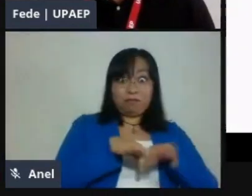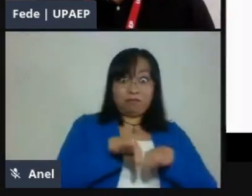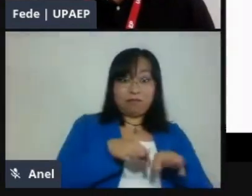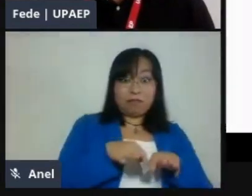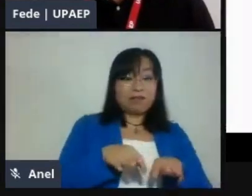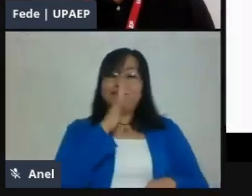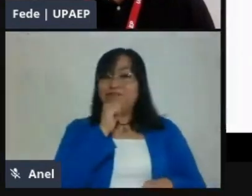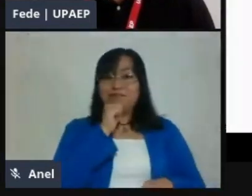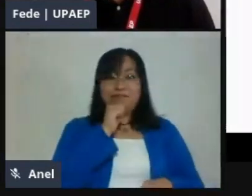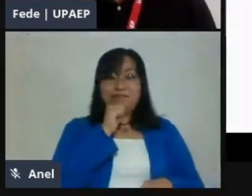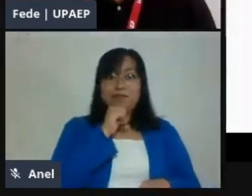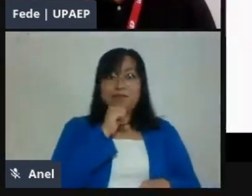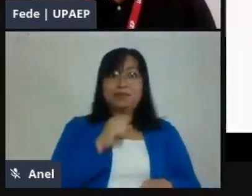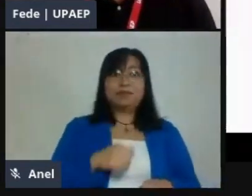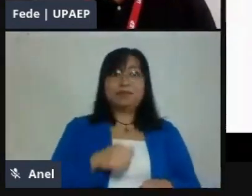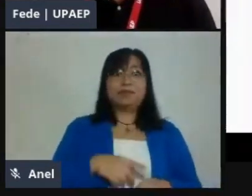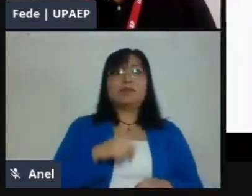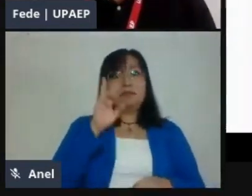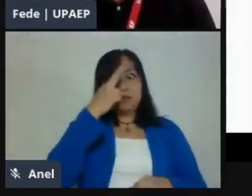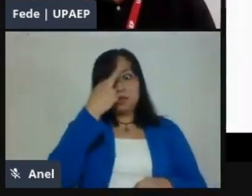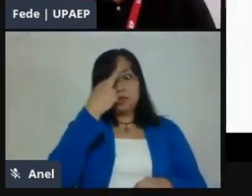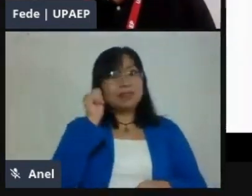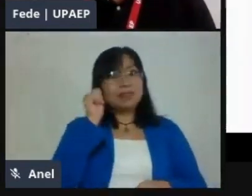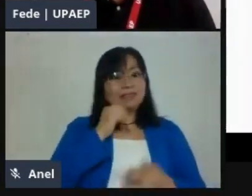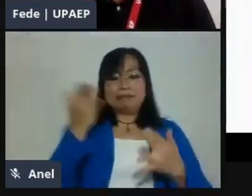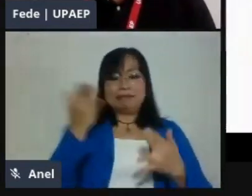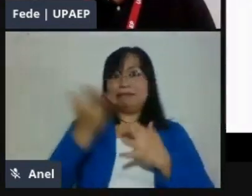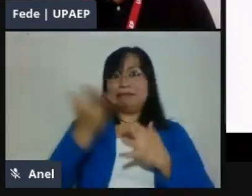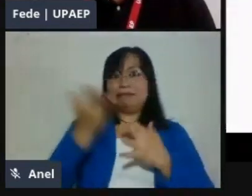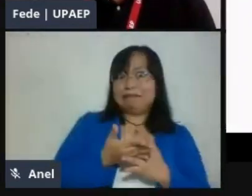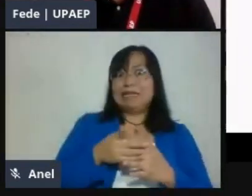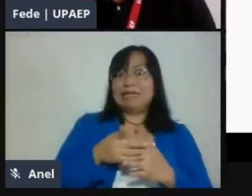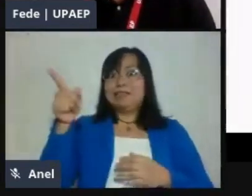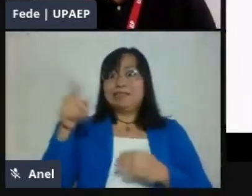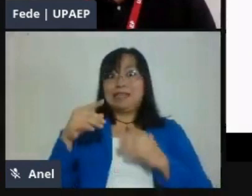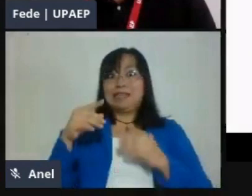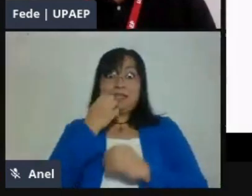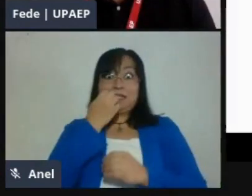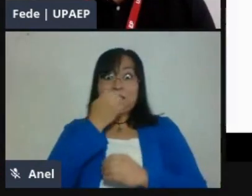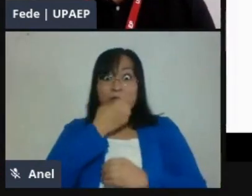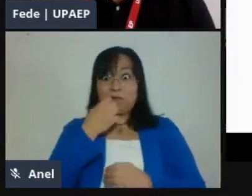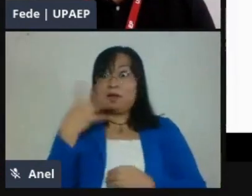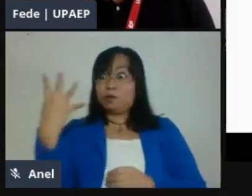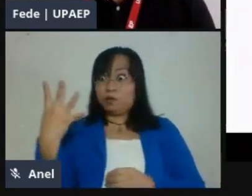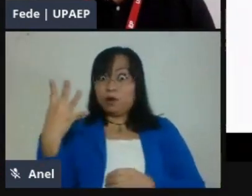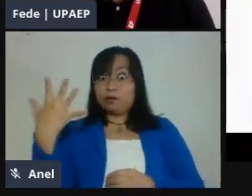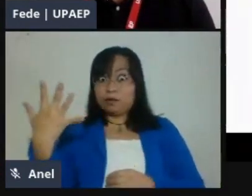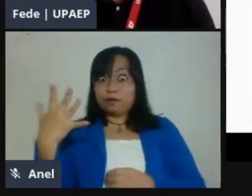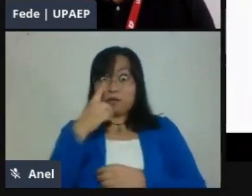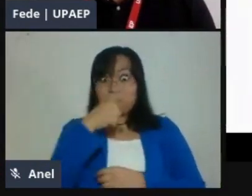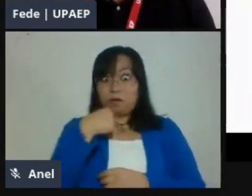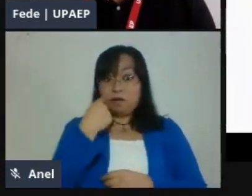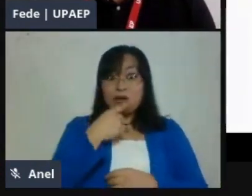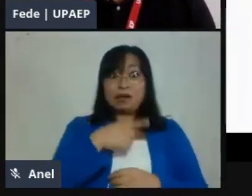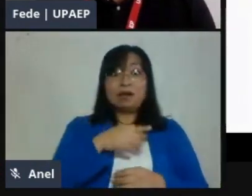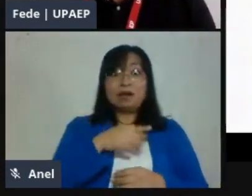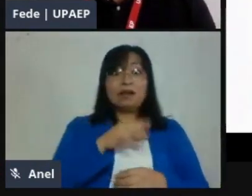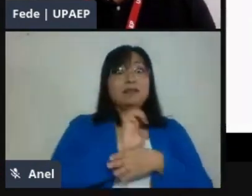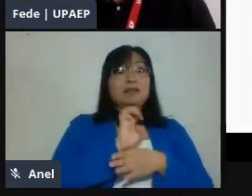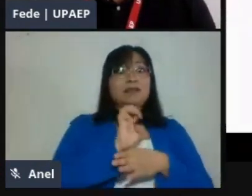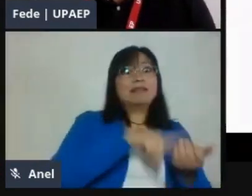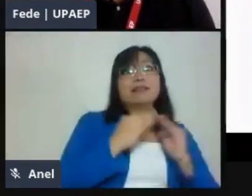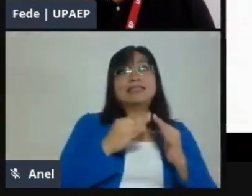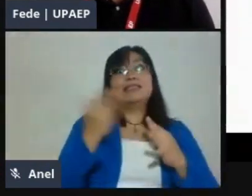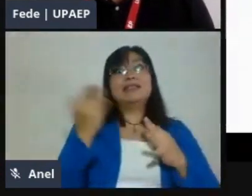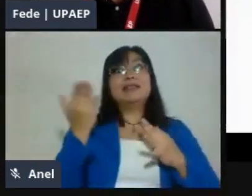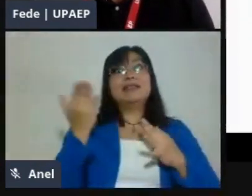escuela, divídelo a la mitad y ese tiempo otra vez a la mitad. Entonces, por ejemplo, en nuestro colegio estamos trabajando 2